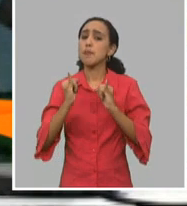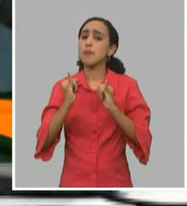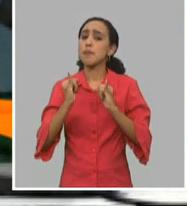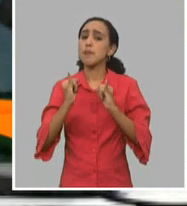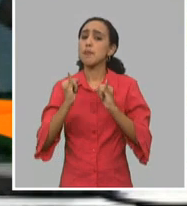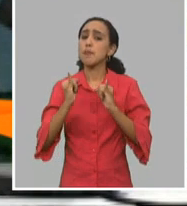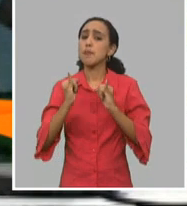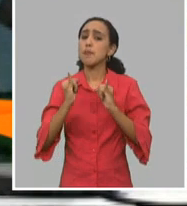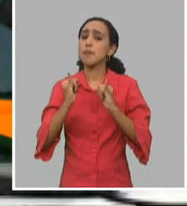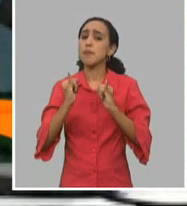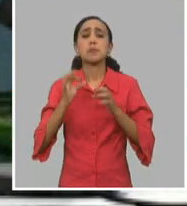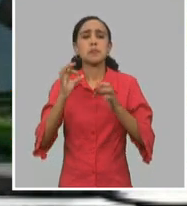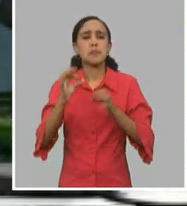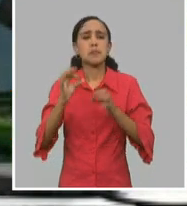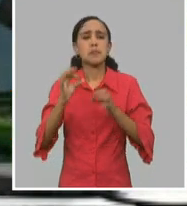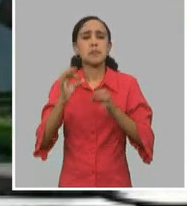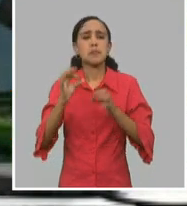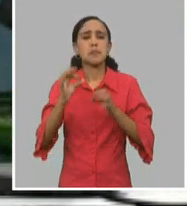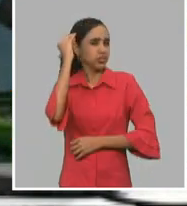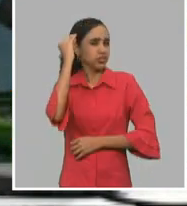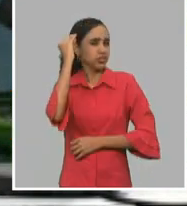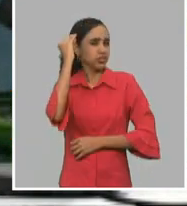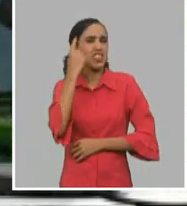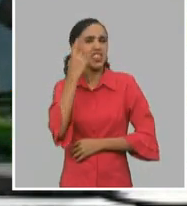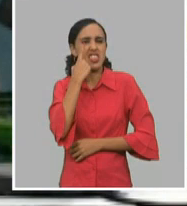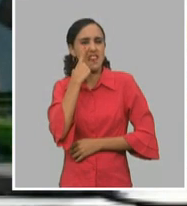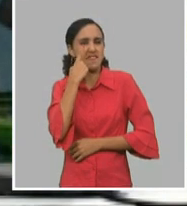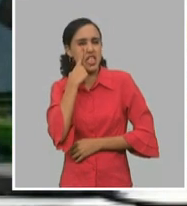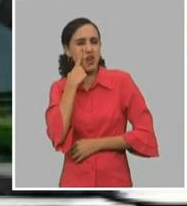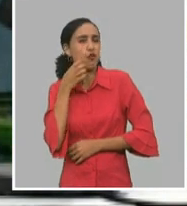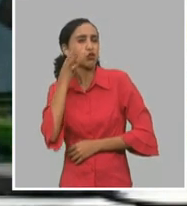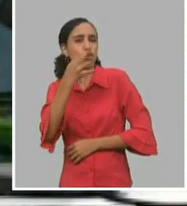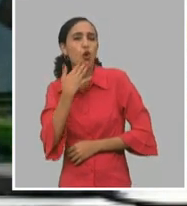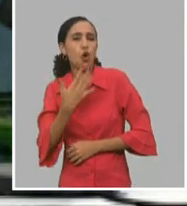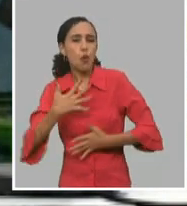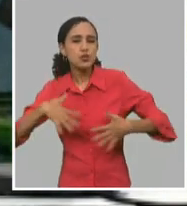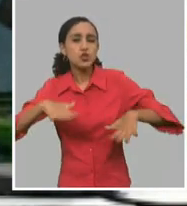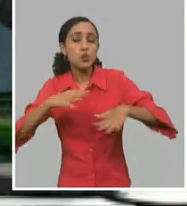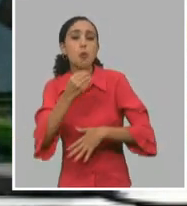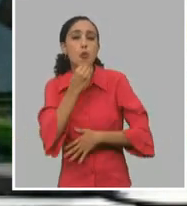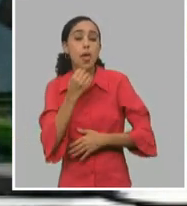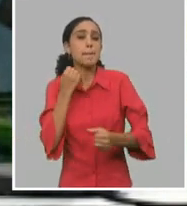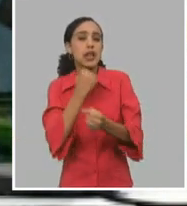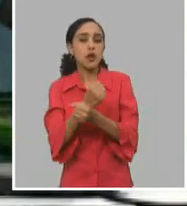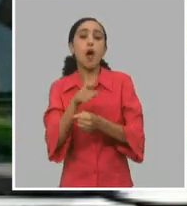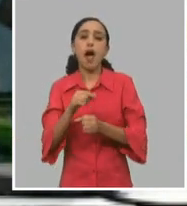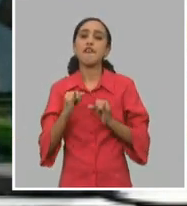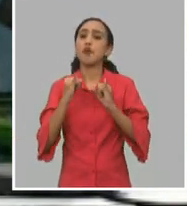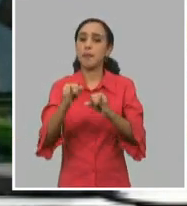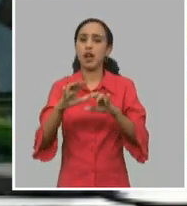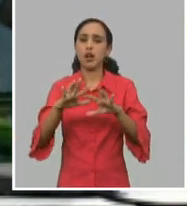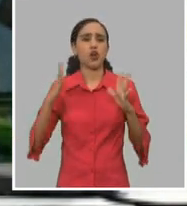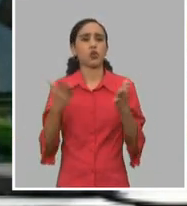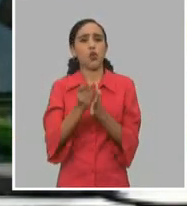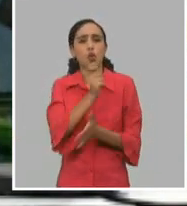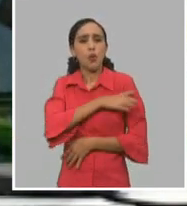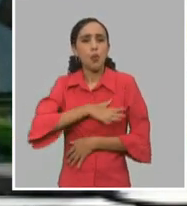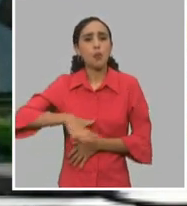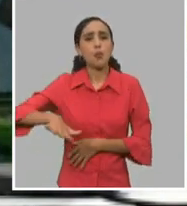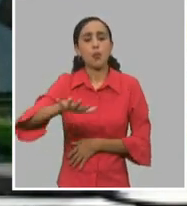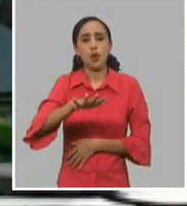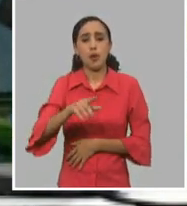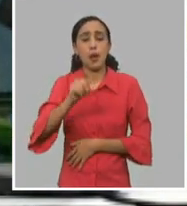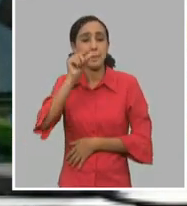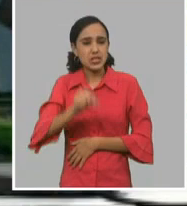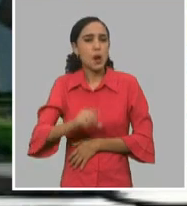indelegable de sabiduría, de precisión, de olfato, pudiera decir, de la dirección de la revolución, que nos sentara, que nos